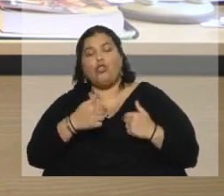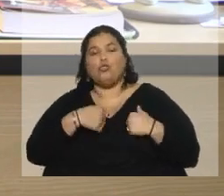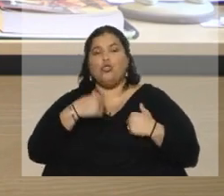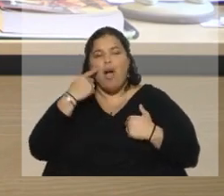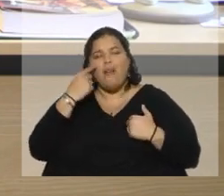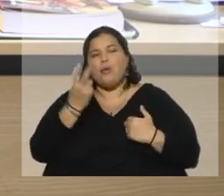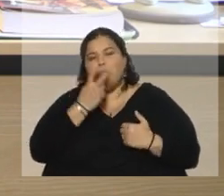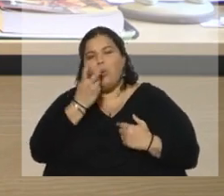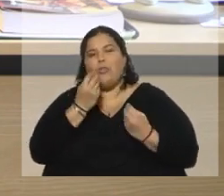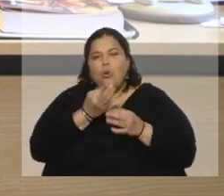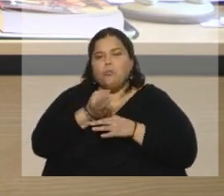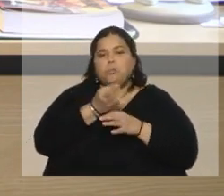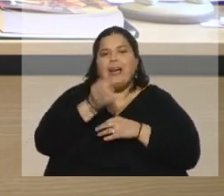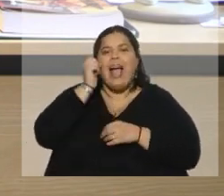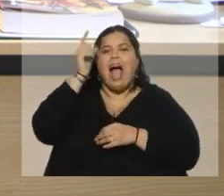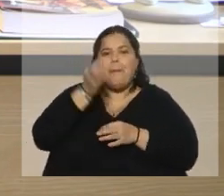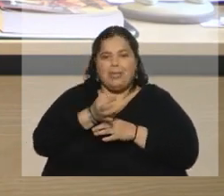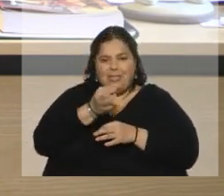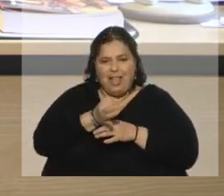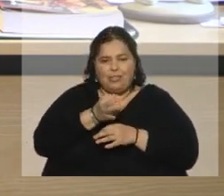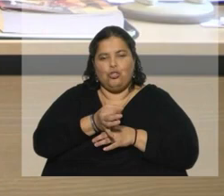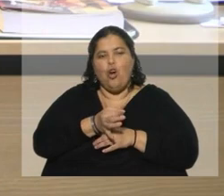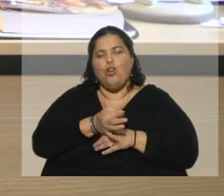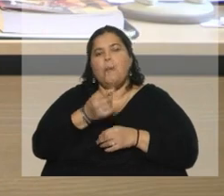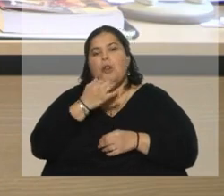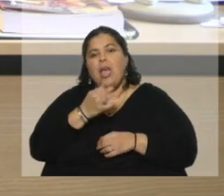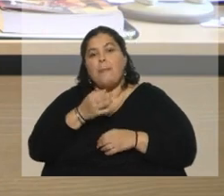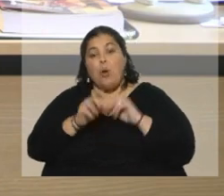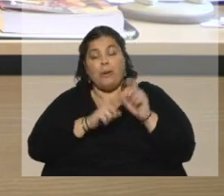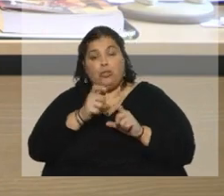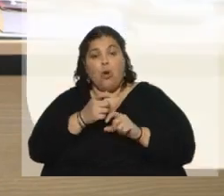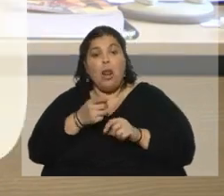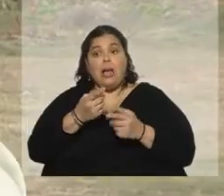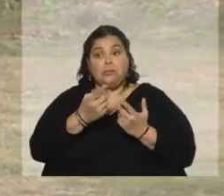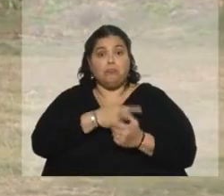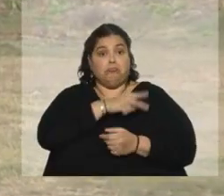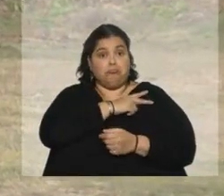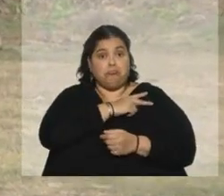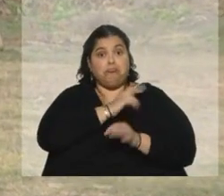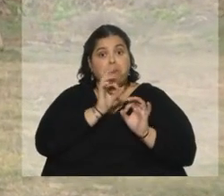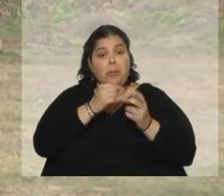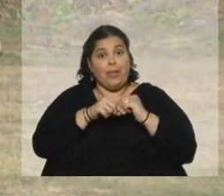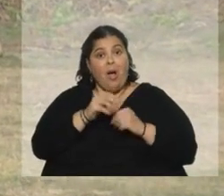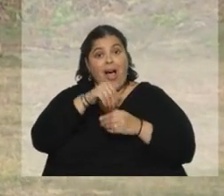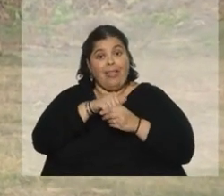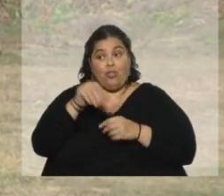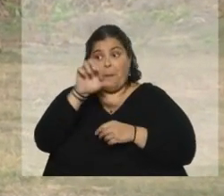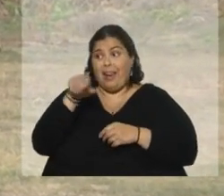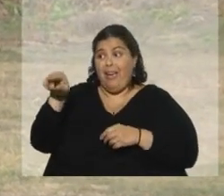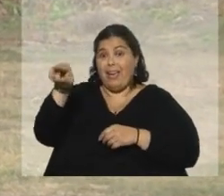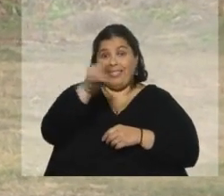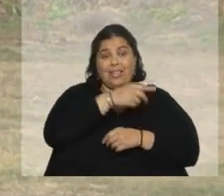desarrollando cursos de capacitación para todos los mandos medios con potencial de crecimiento que tienen todas estas empresas que operan por aquí.